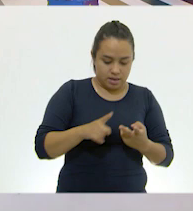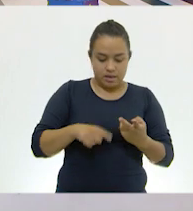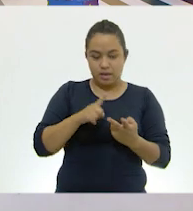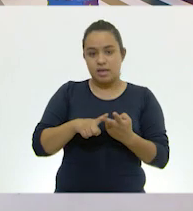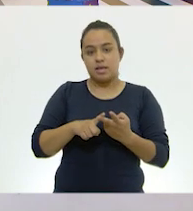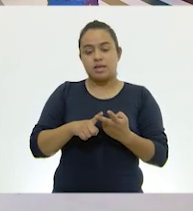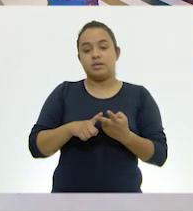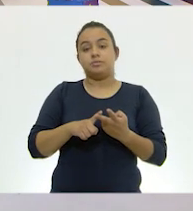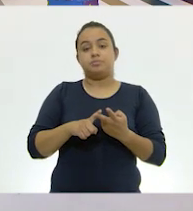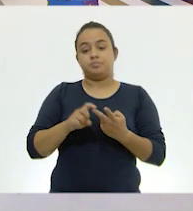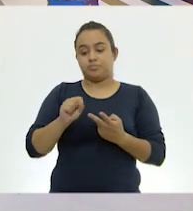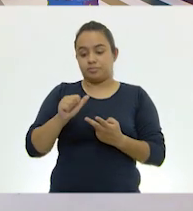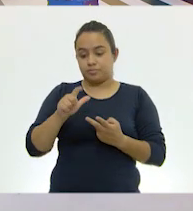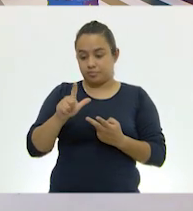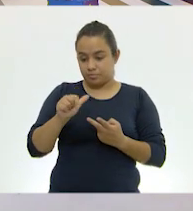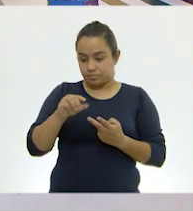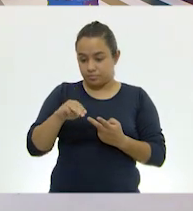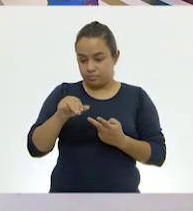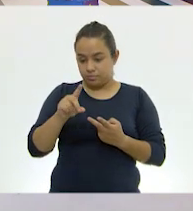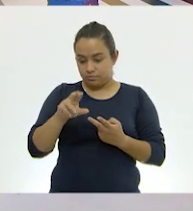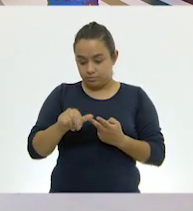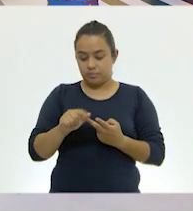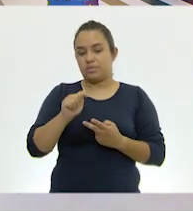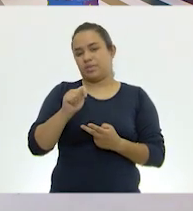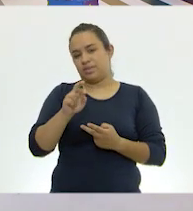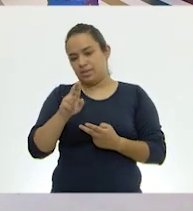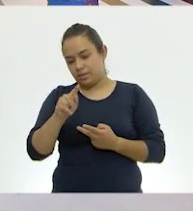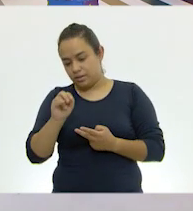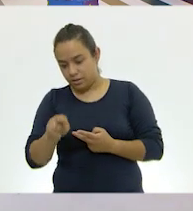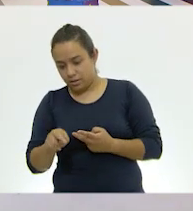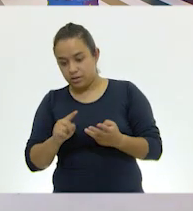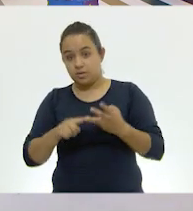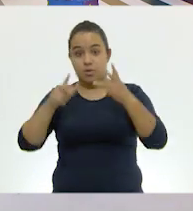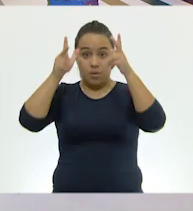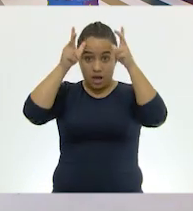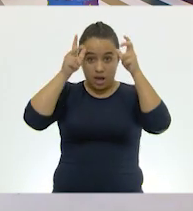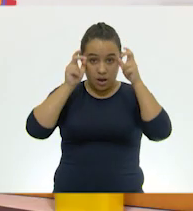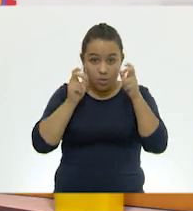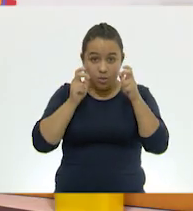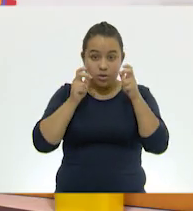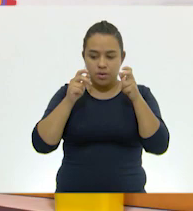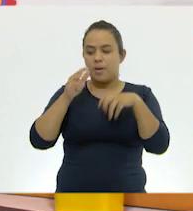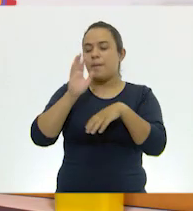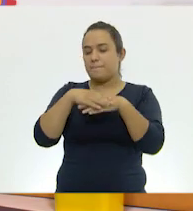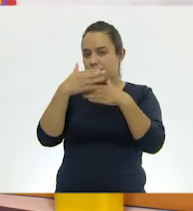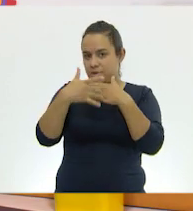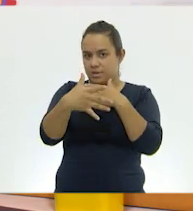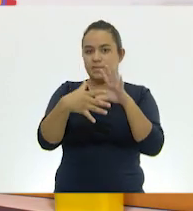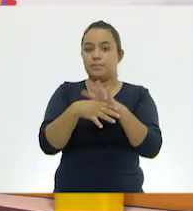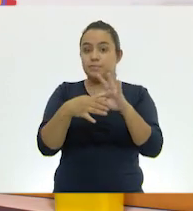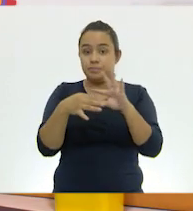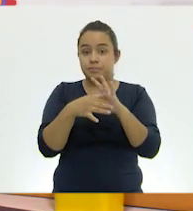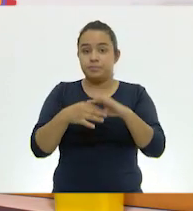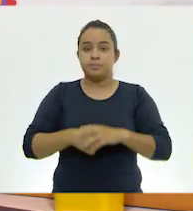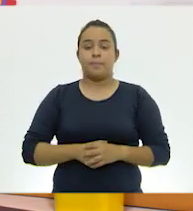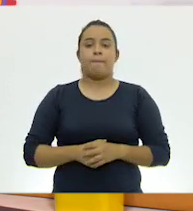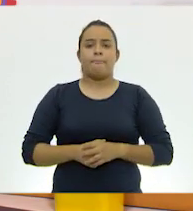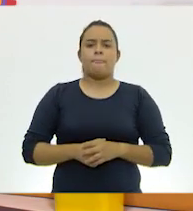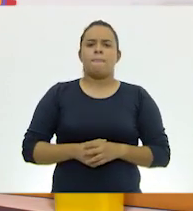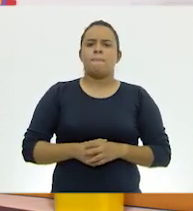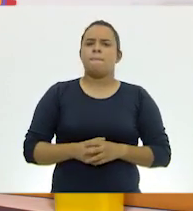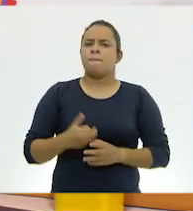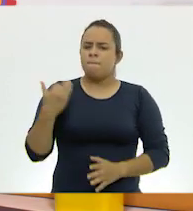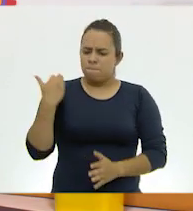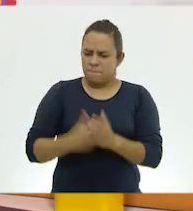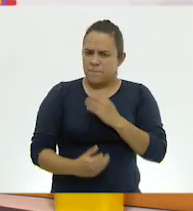sapos, salamandras, tritones, ajolotes. Vamos a verlo en un momento. Hay